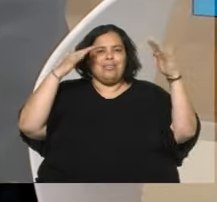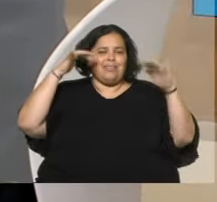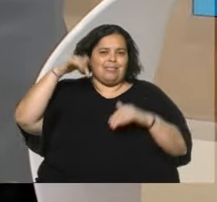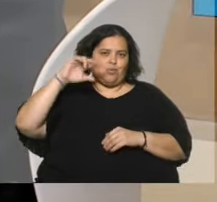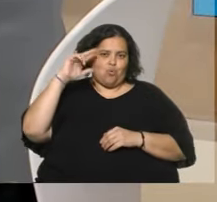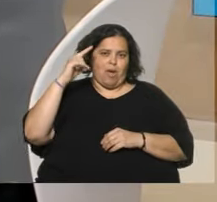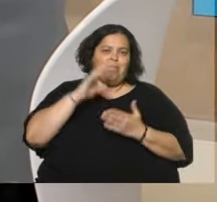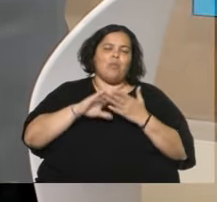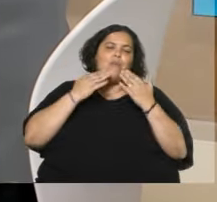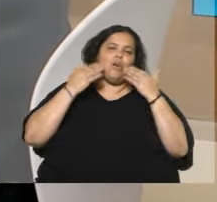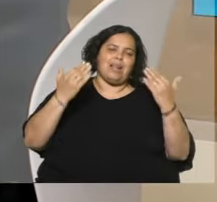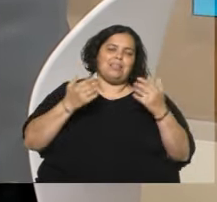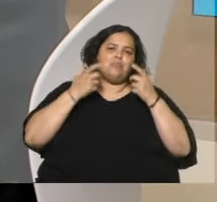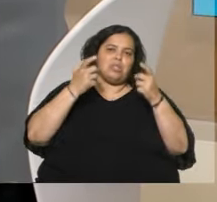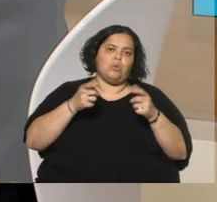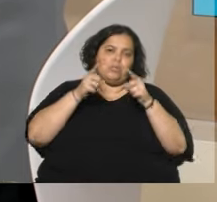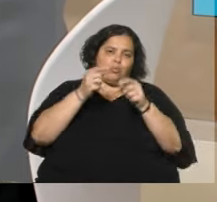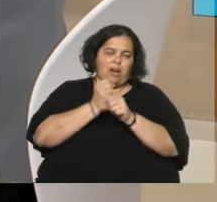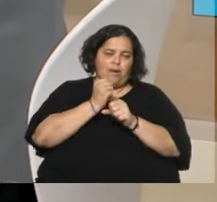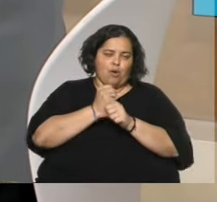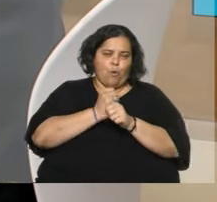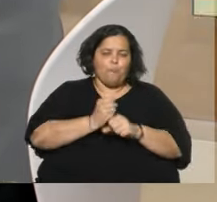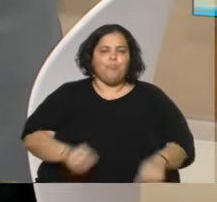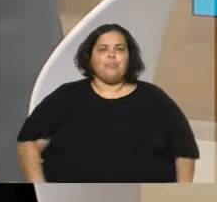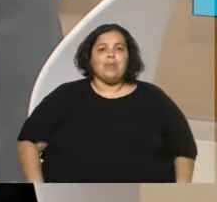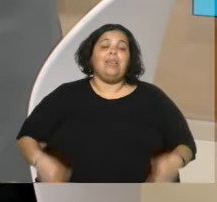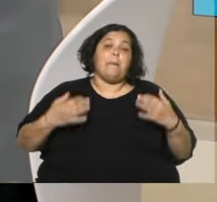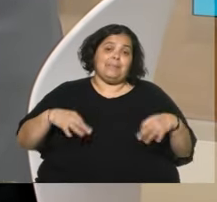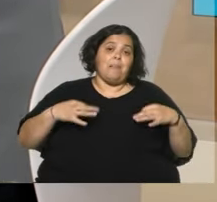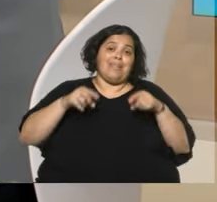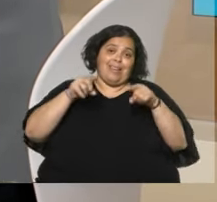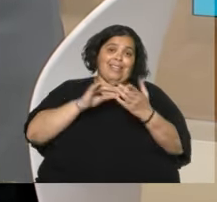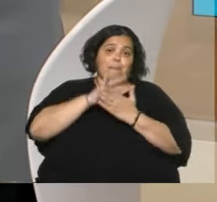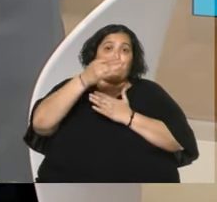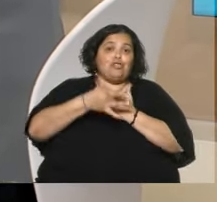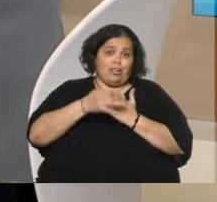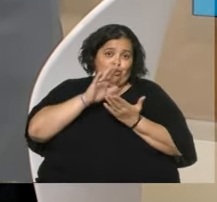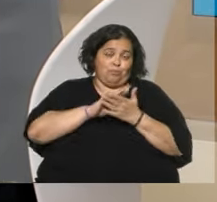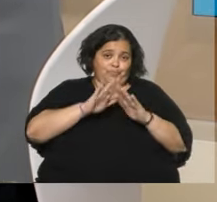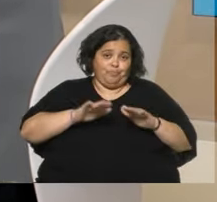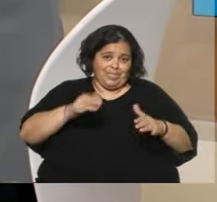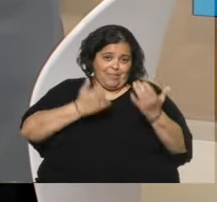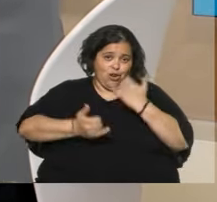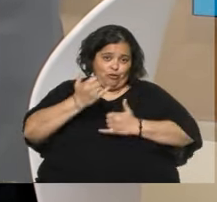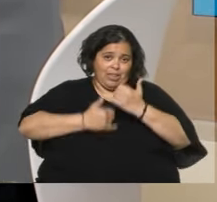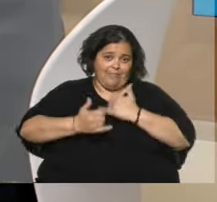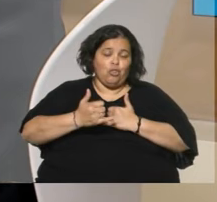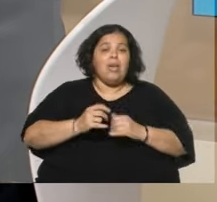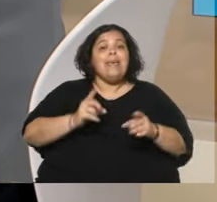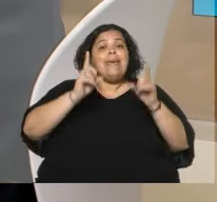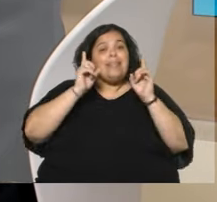De nuevo, gracias y mucha suerte en su trabajo y en particular en estos proyectos que usted nos estaba contando y uno este,